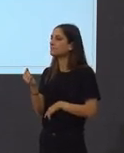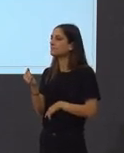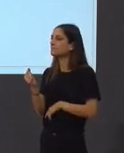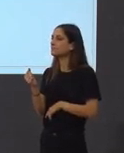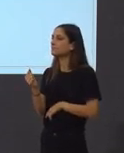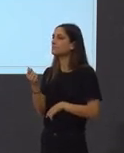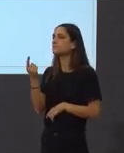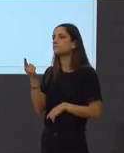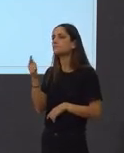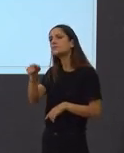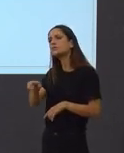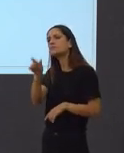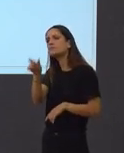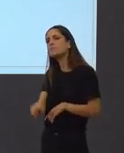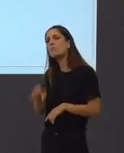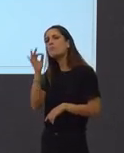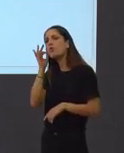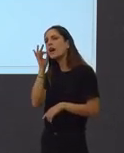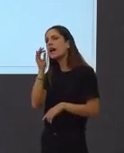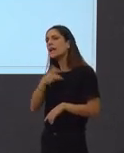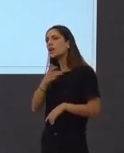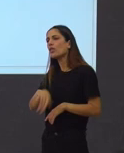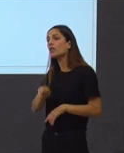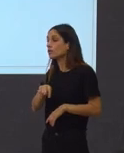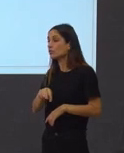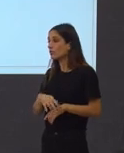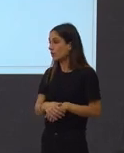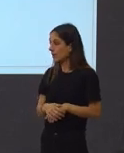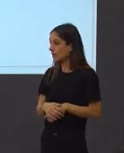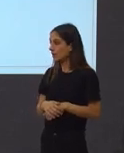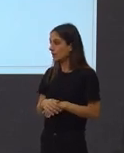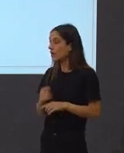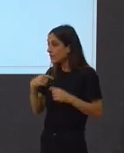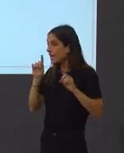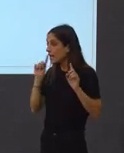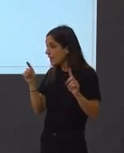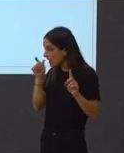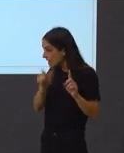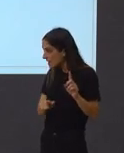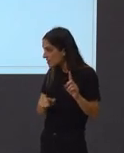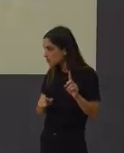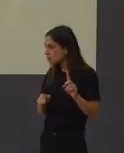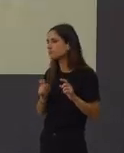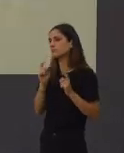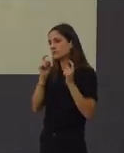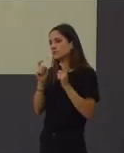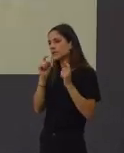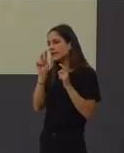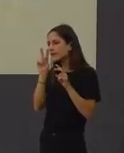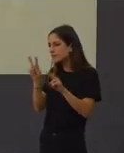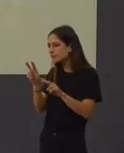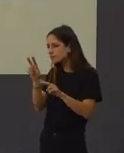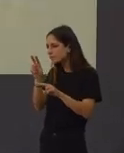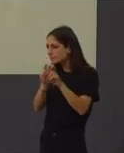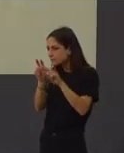un hollar nunca é inocente, pois si así procura hollar e como regalito